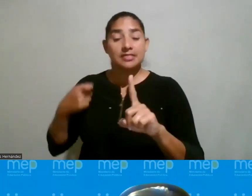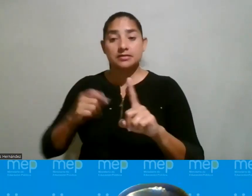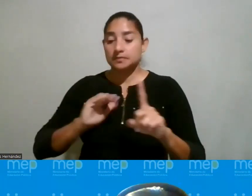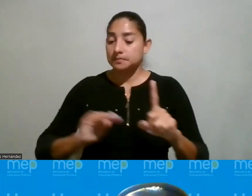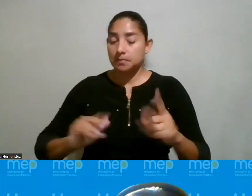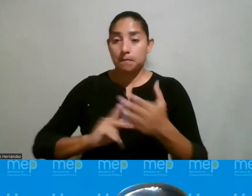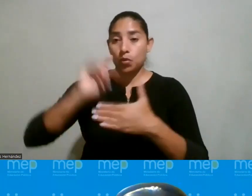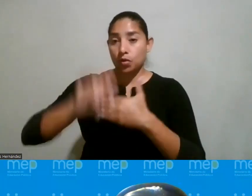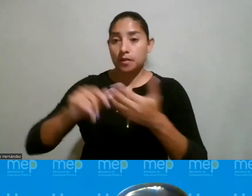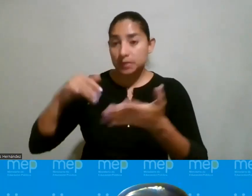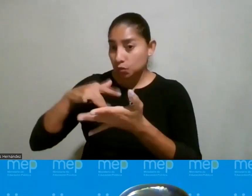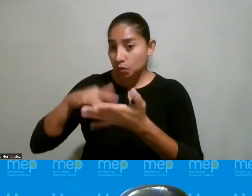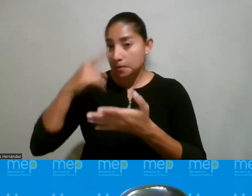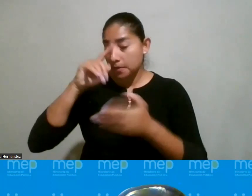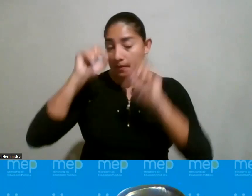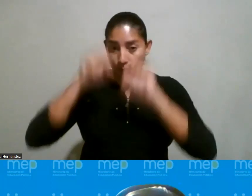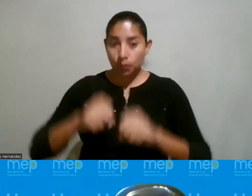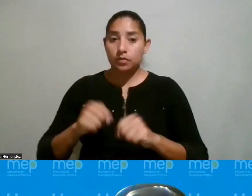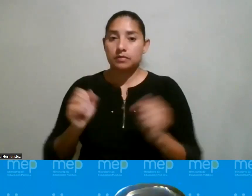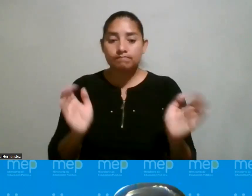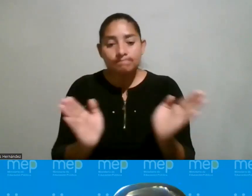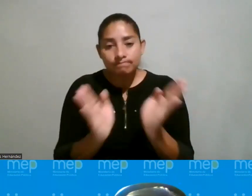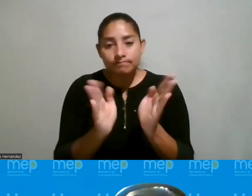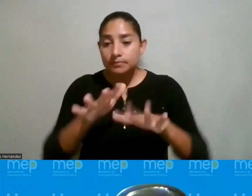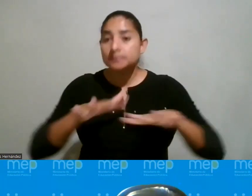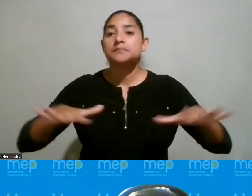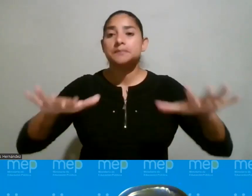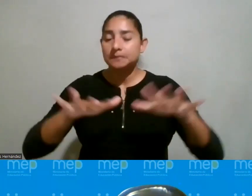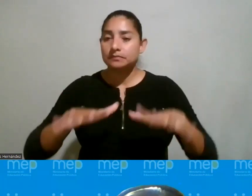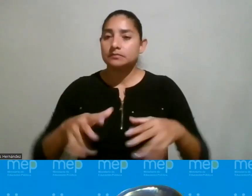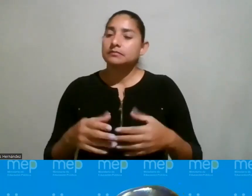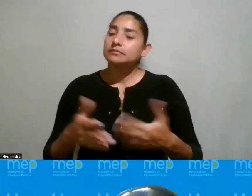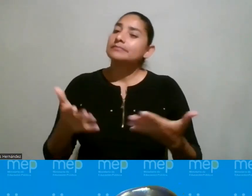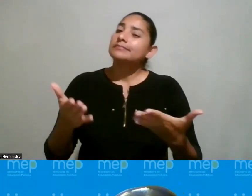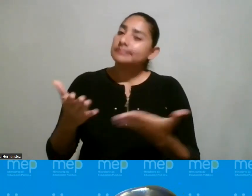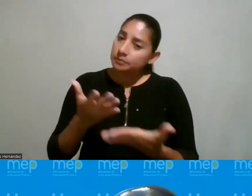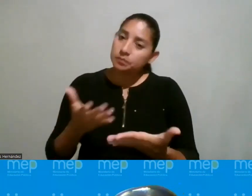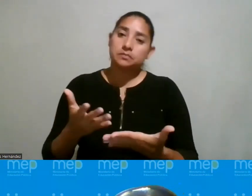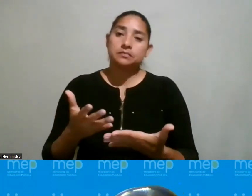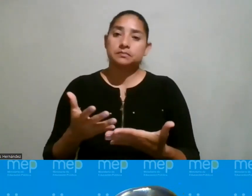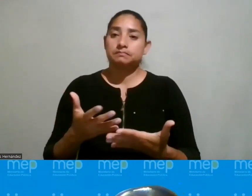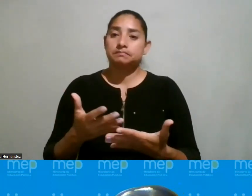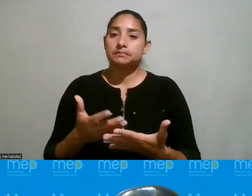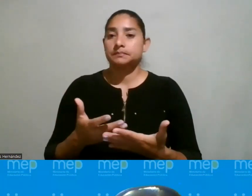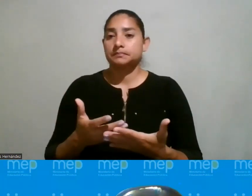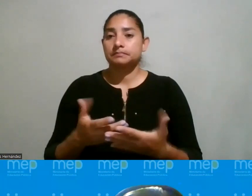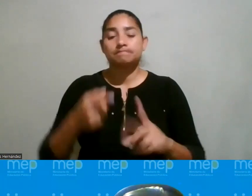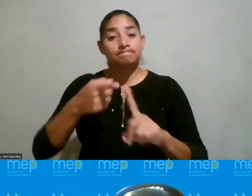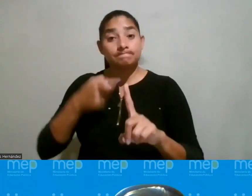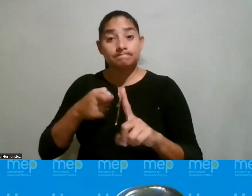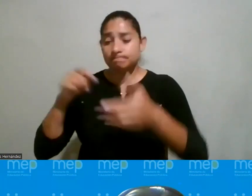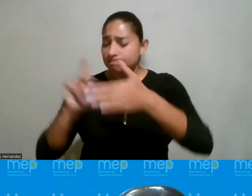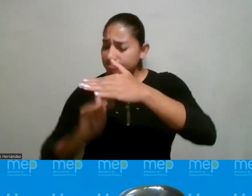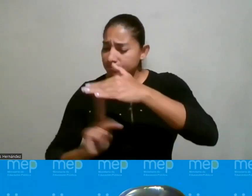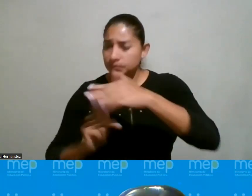programas de estudio para poder favorecer esos espacios. Mucho desde la parte que desde preescolar se